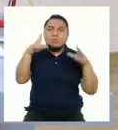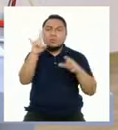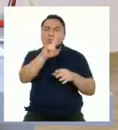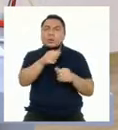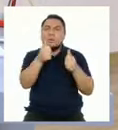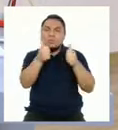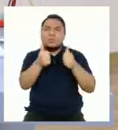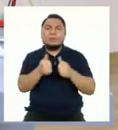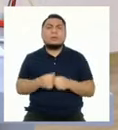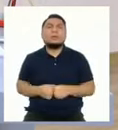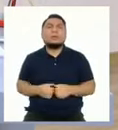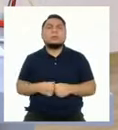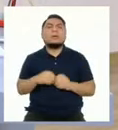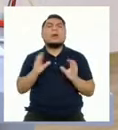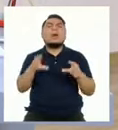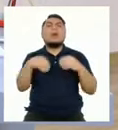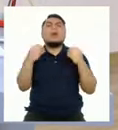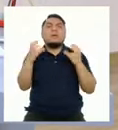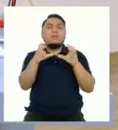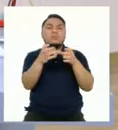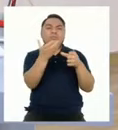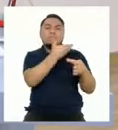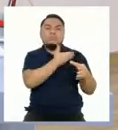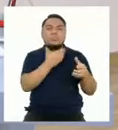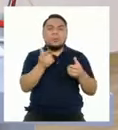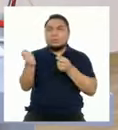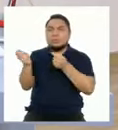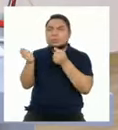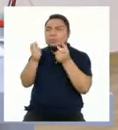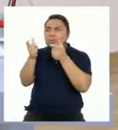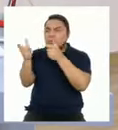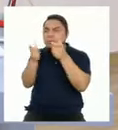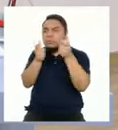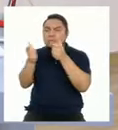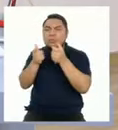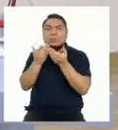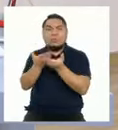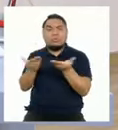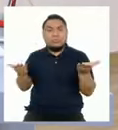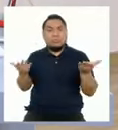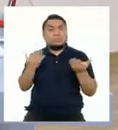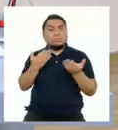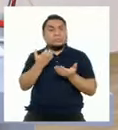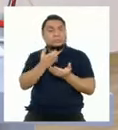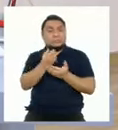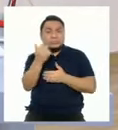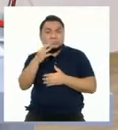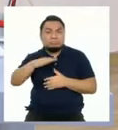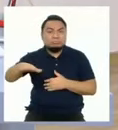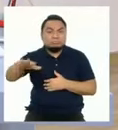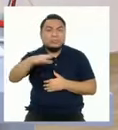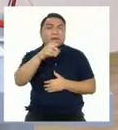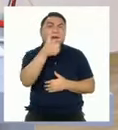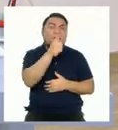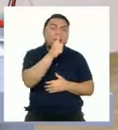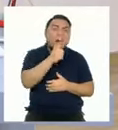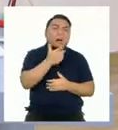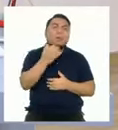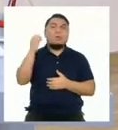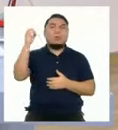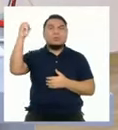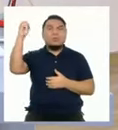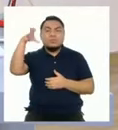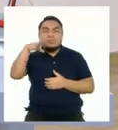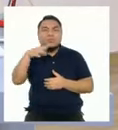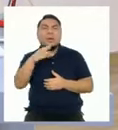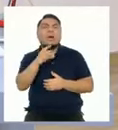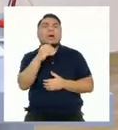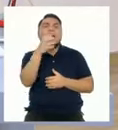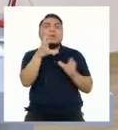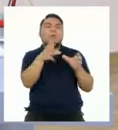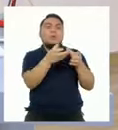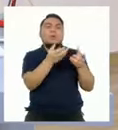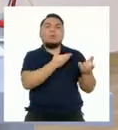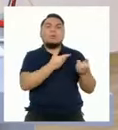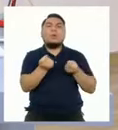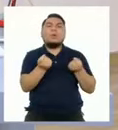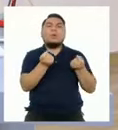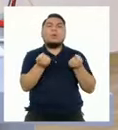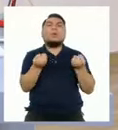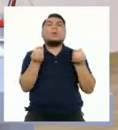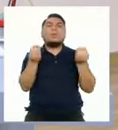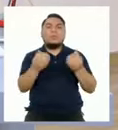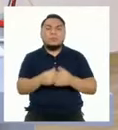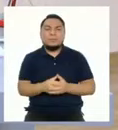qué manera interviene el Estado en la regulación del uso de los recursos económicos como el agua potable y la electricidad?